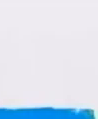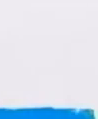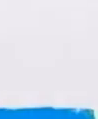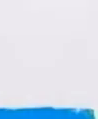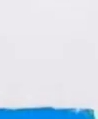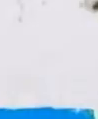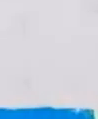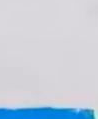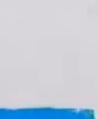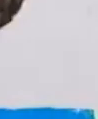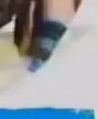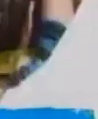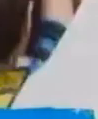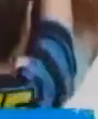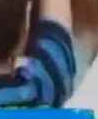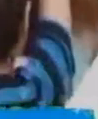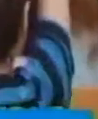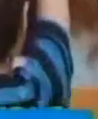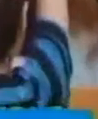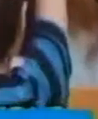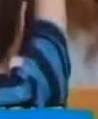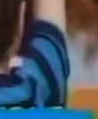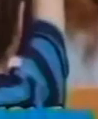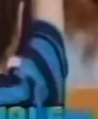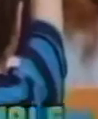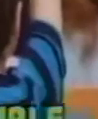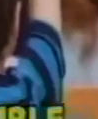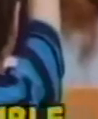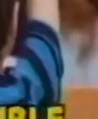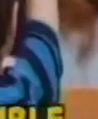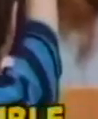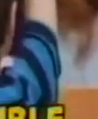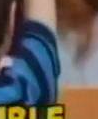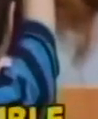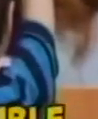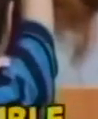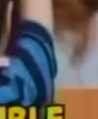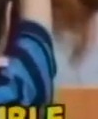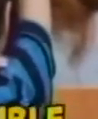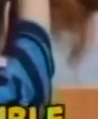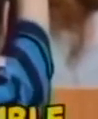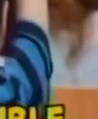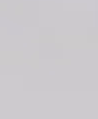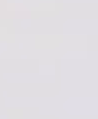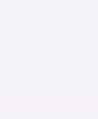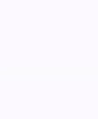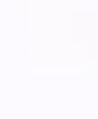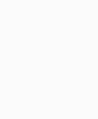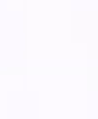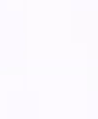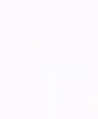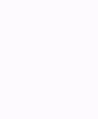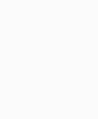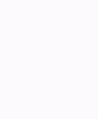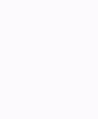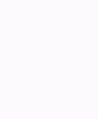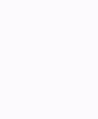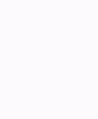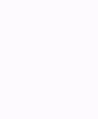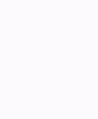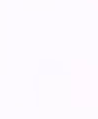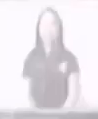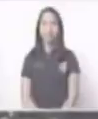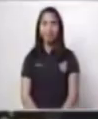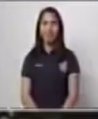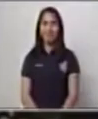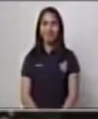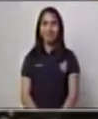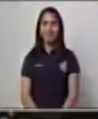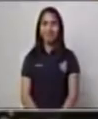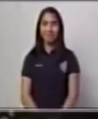A continuación, comunicación y lenguaje, primera etapa, básicos, modalidad flexible.